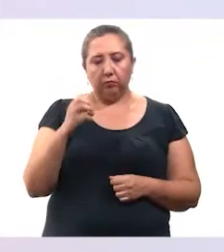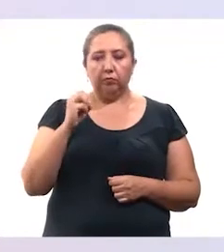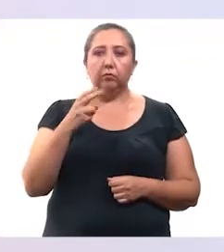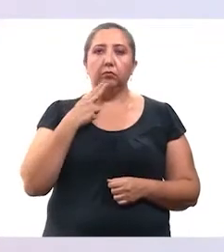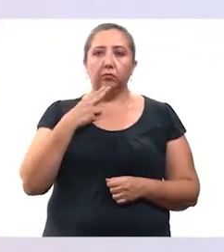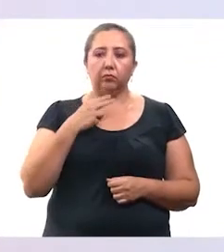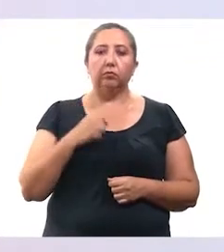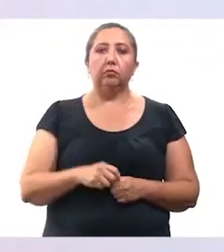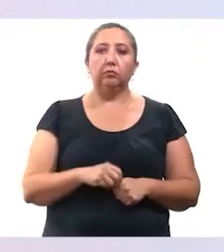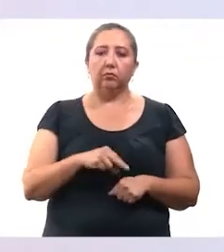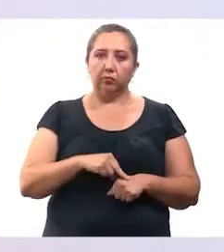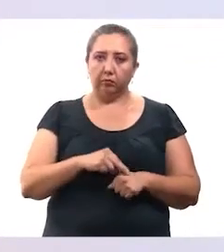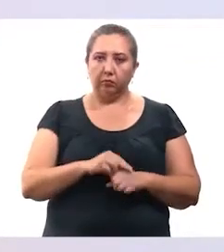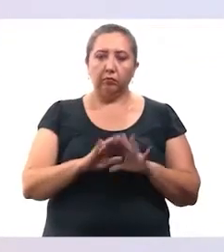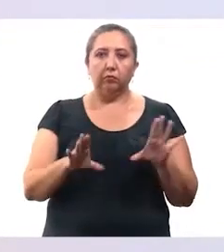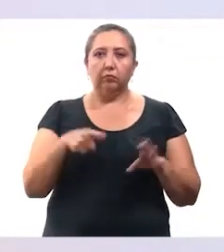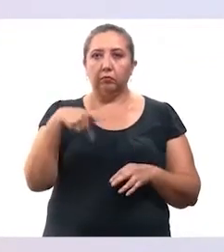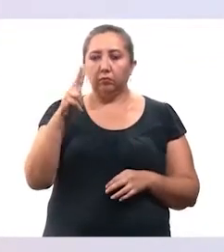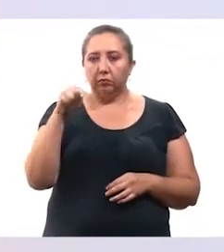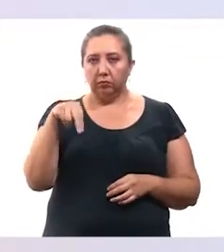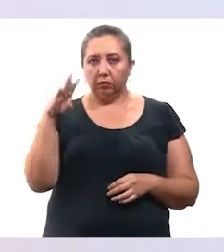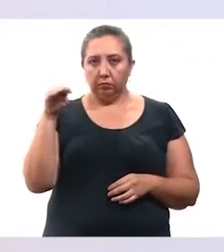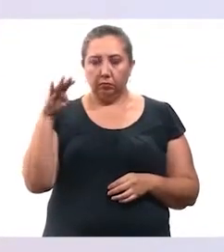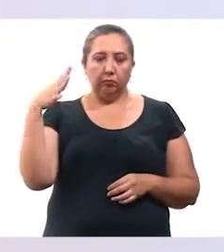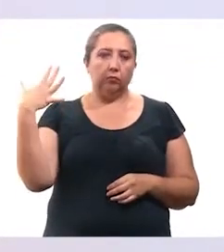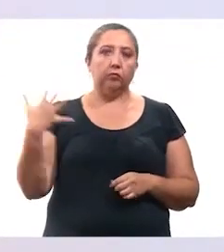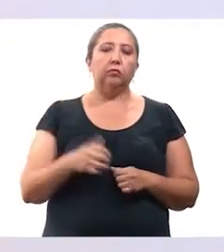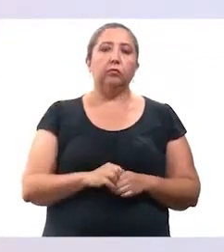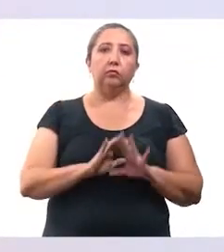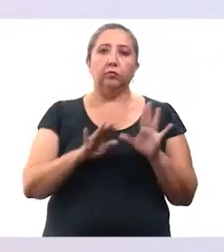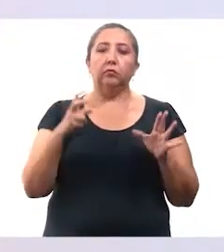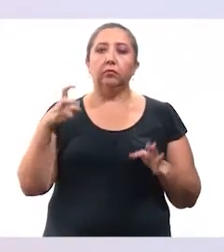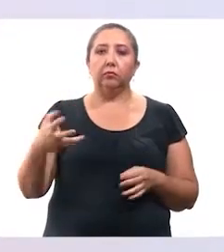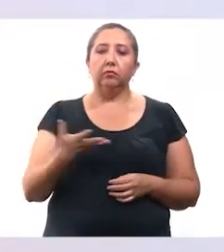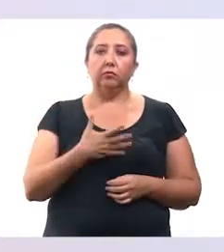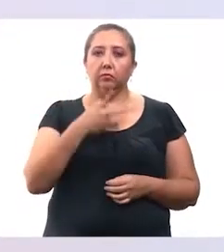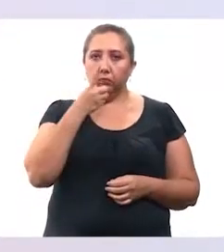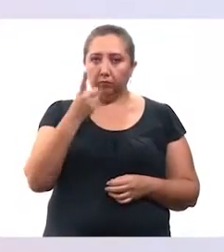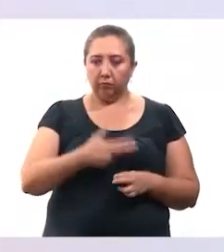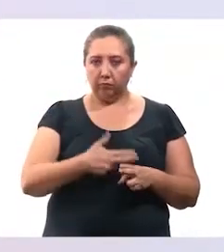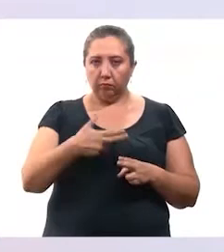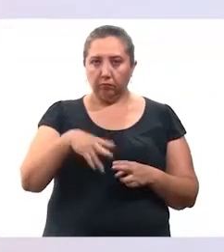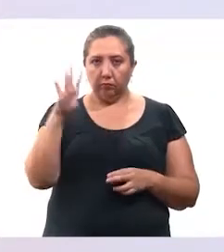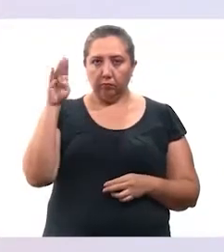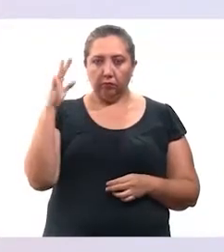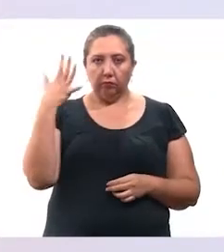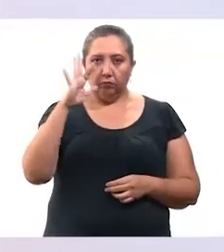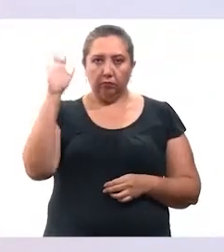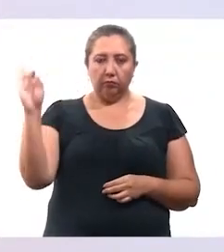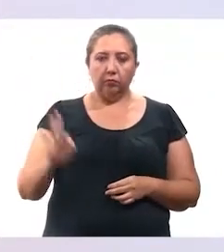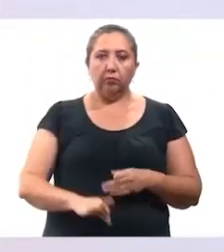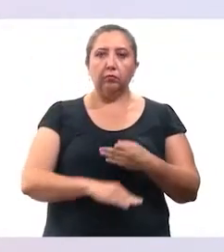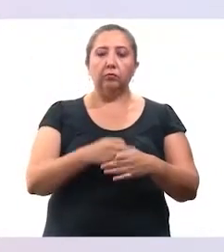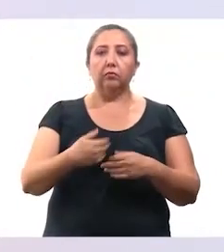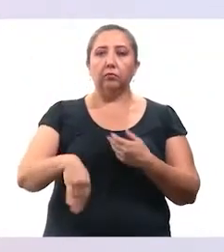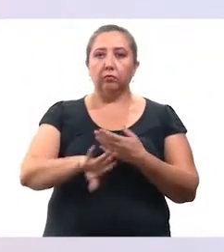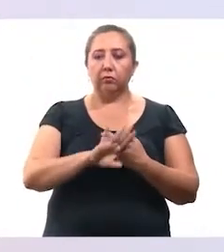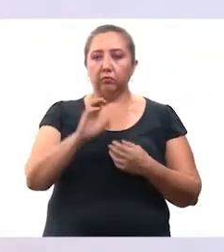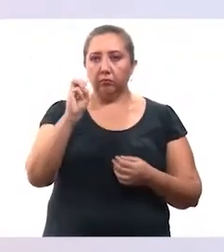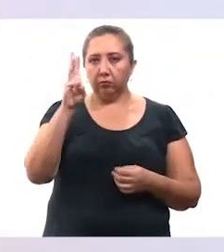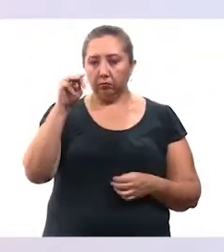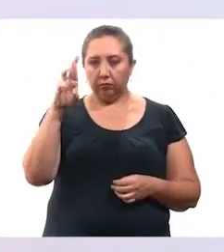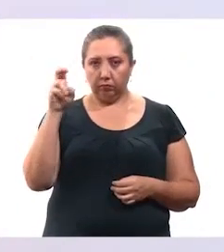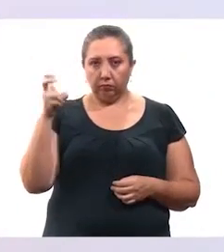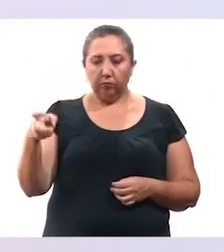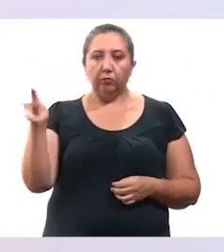ulakun jats 240 mil bakunau AstraZeneca, teluzabalu takmuk il timako ian 40 tak 49, yetel 50